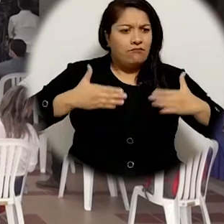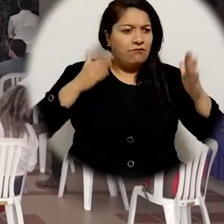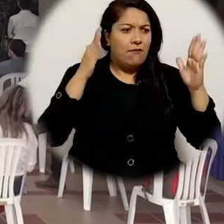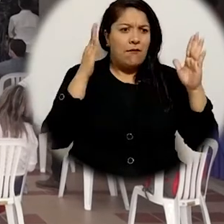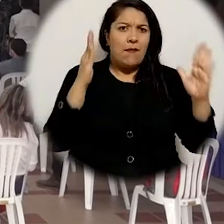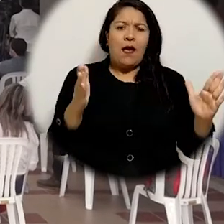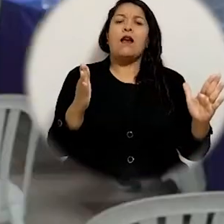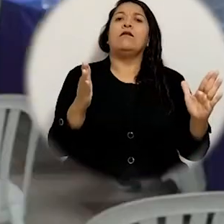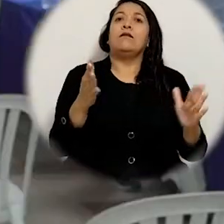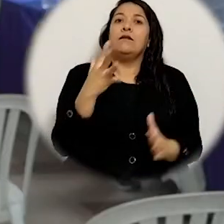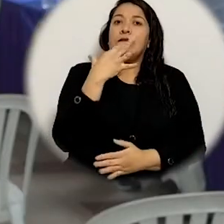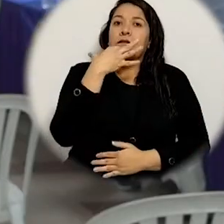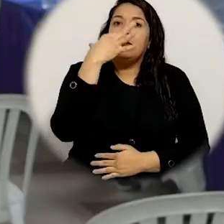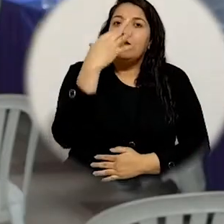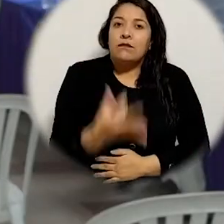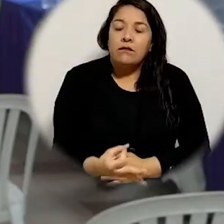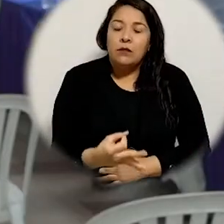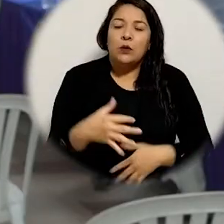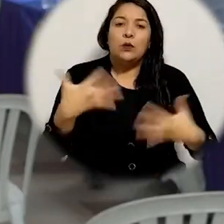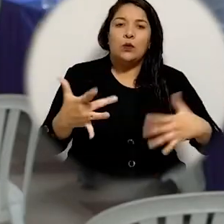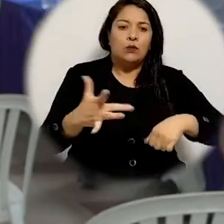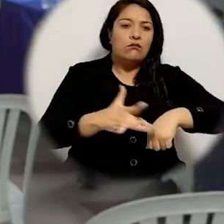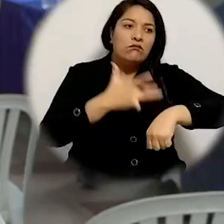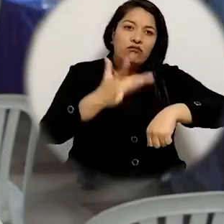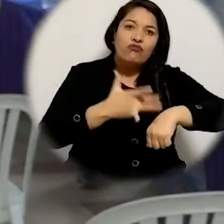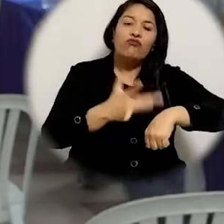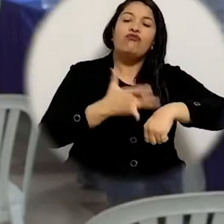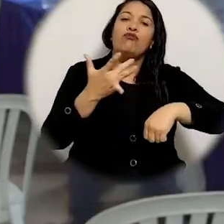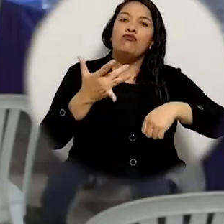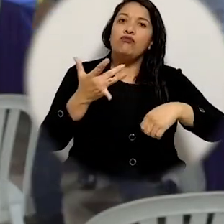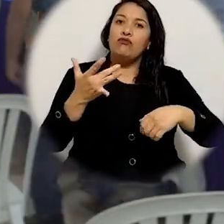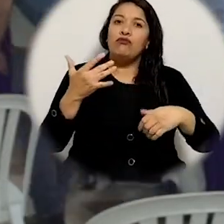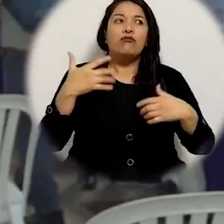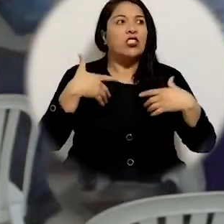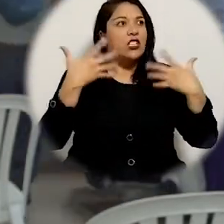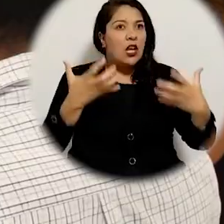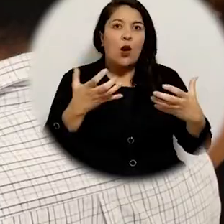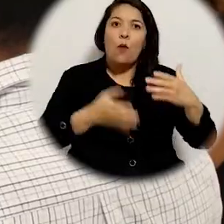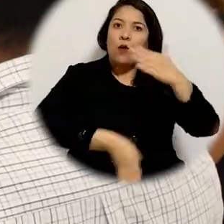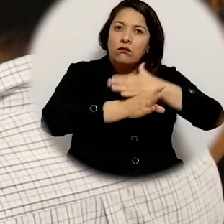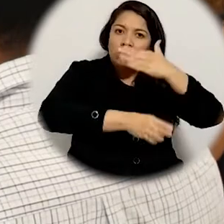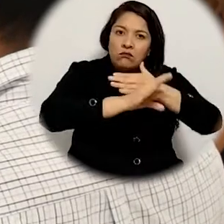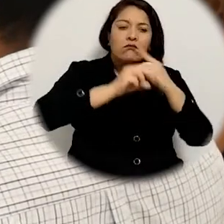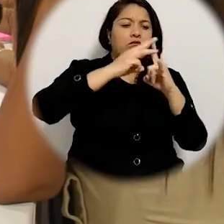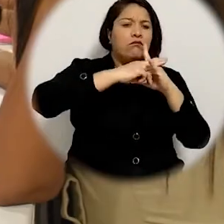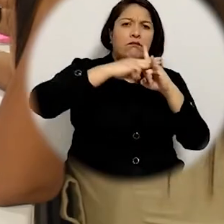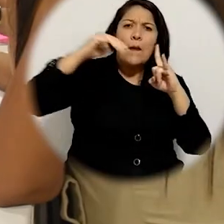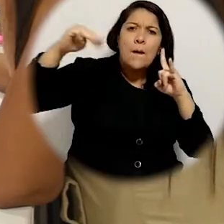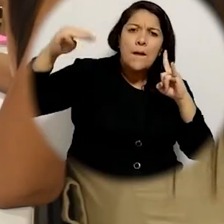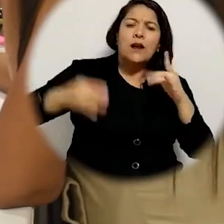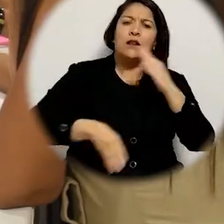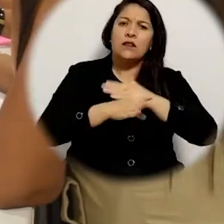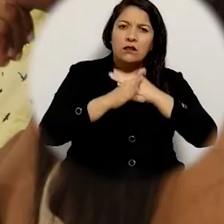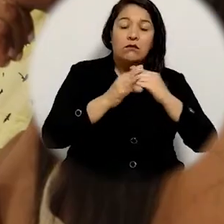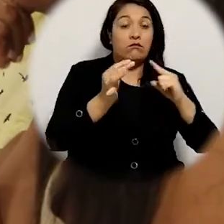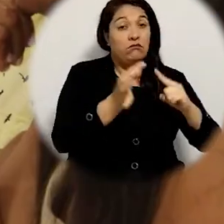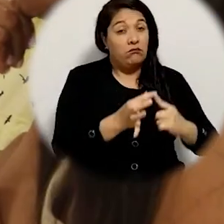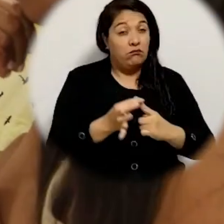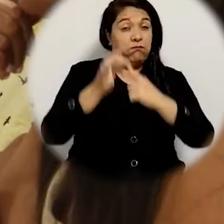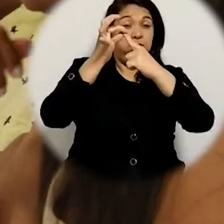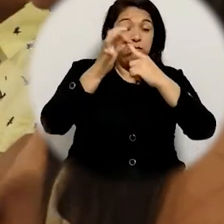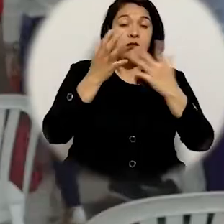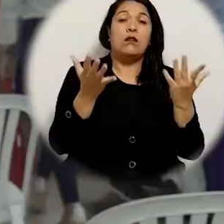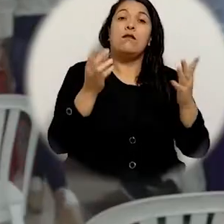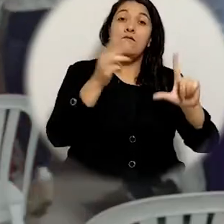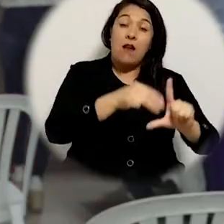sentimos muy satisfechos en este período puesto que nos han dado grandes incentivos para volver a nuestra alma mater se nos ha brindado la posibilidad